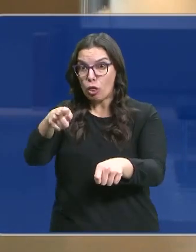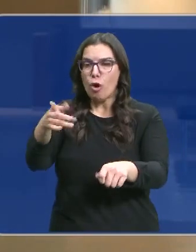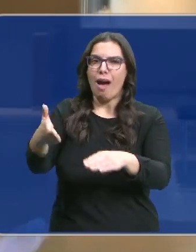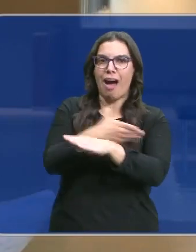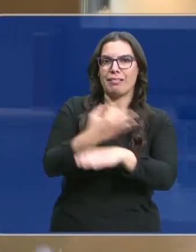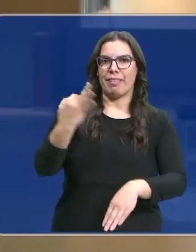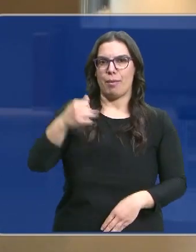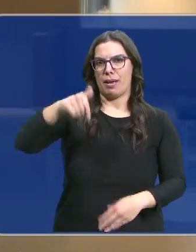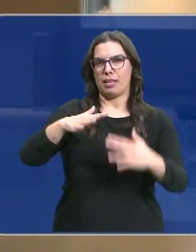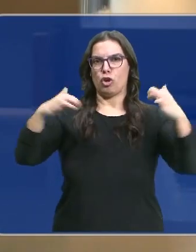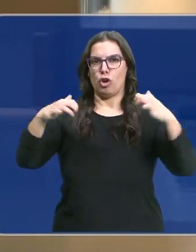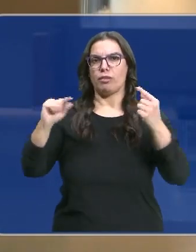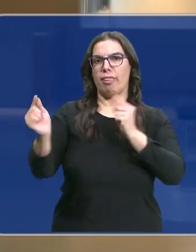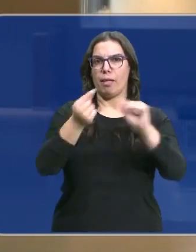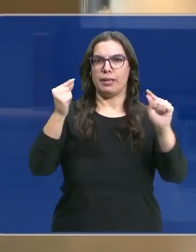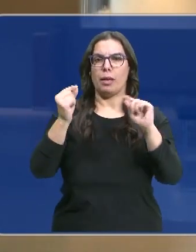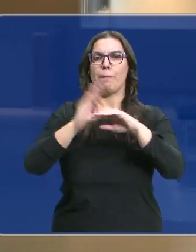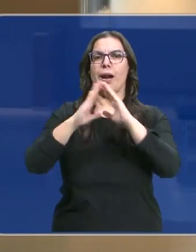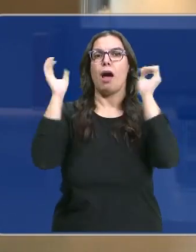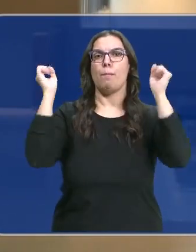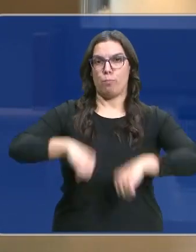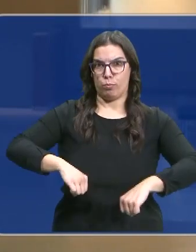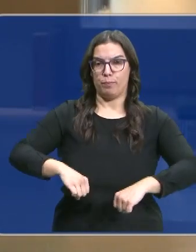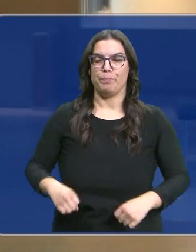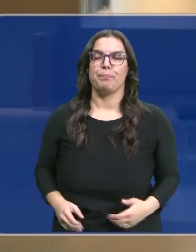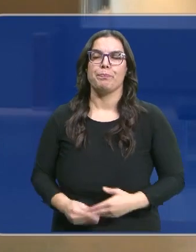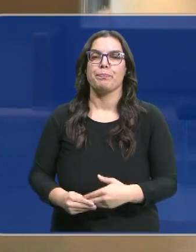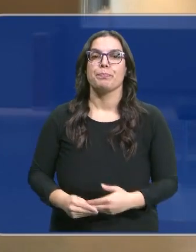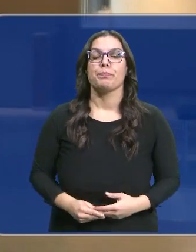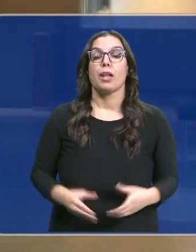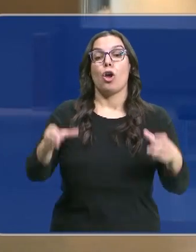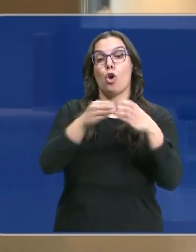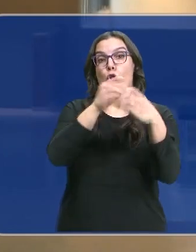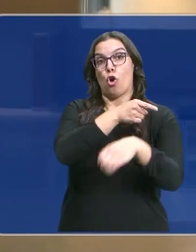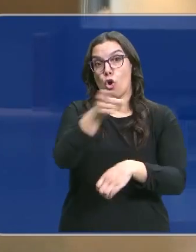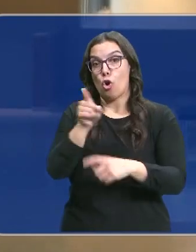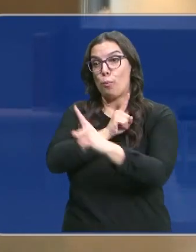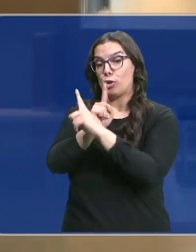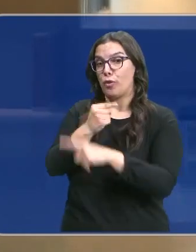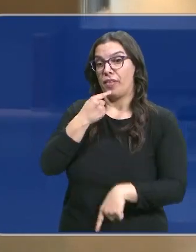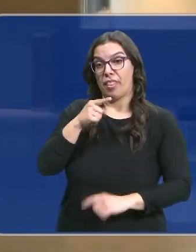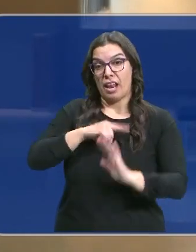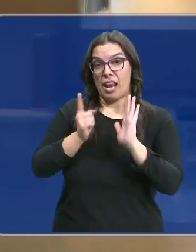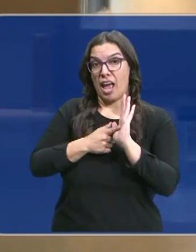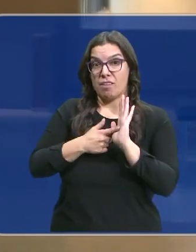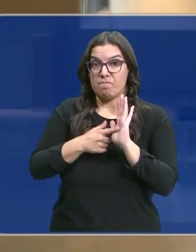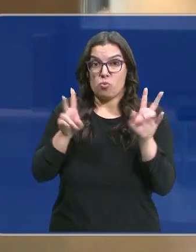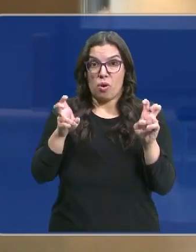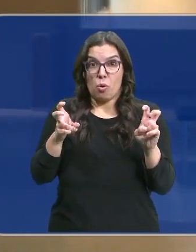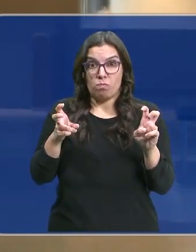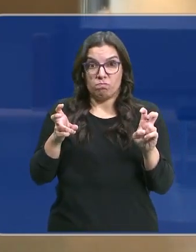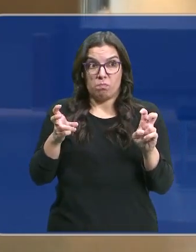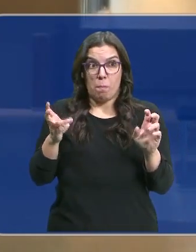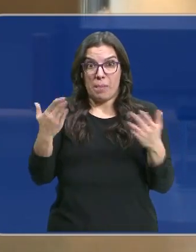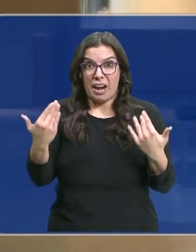por aquí previamente, por el debate parlamentario. La oposición dice que esta norma no aporta nada nuevo,